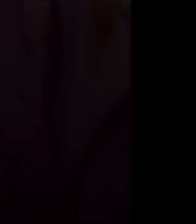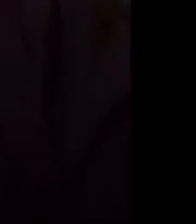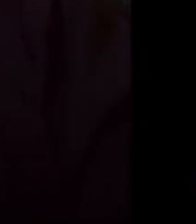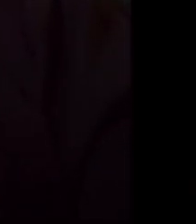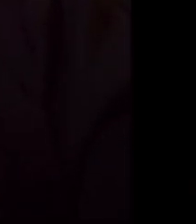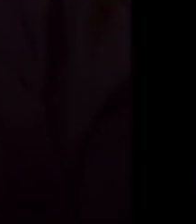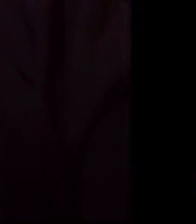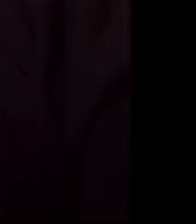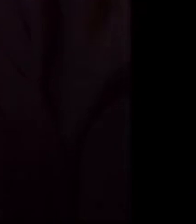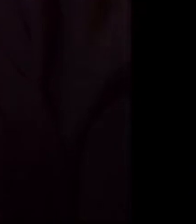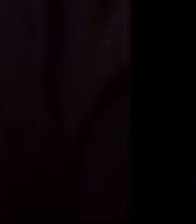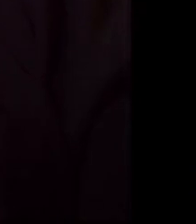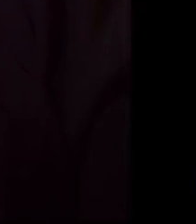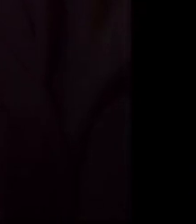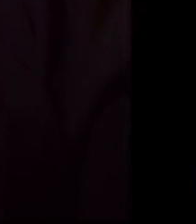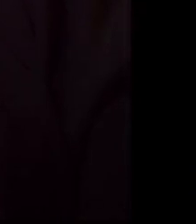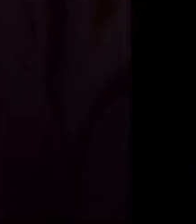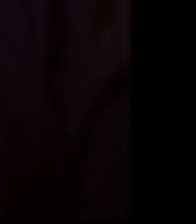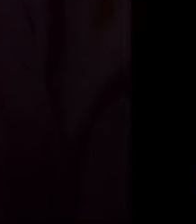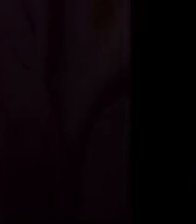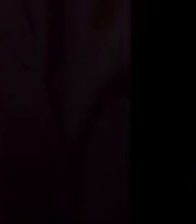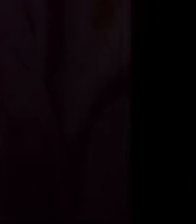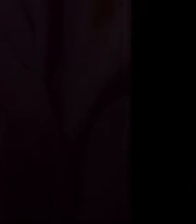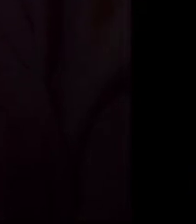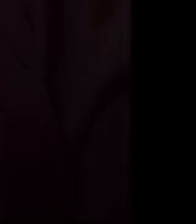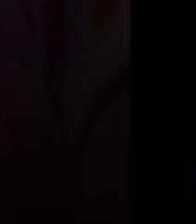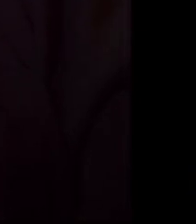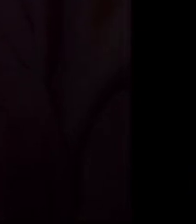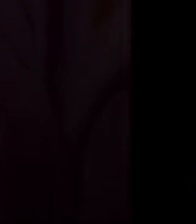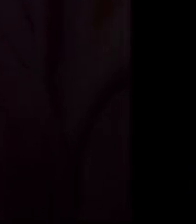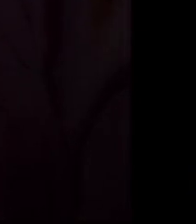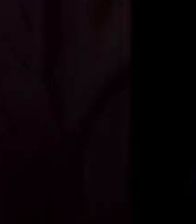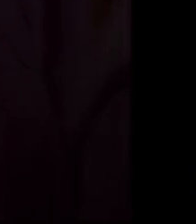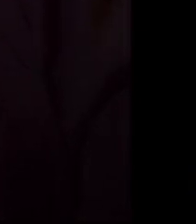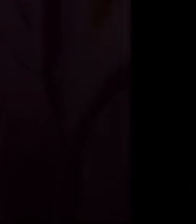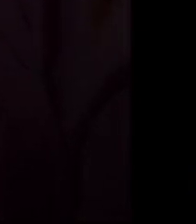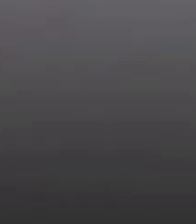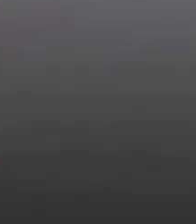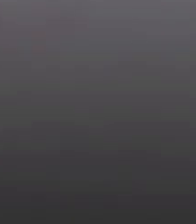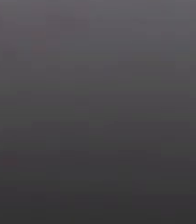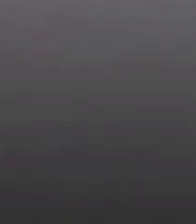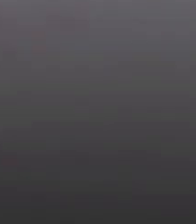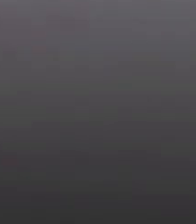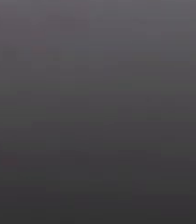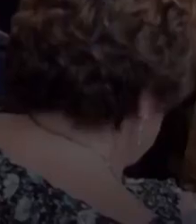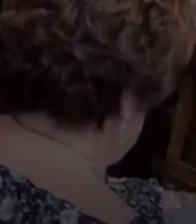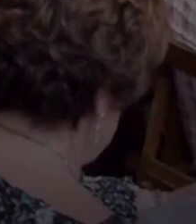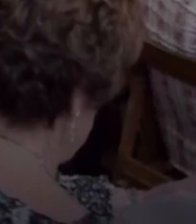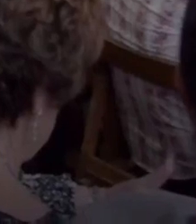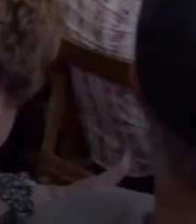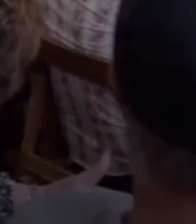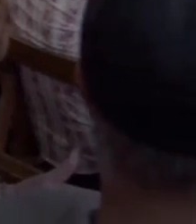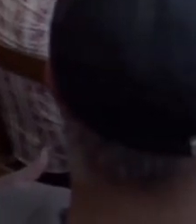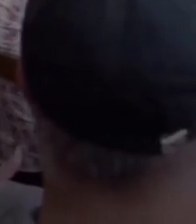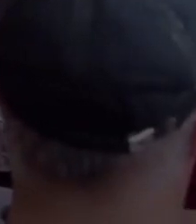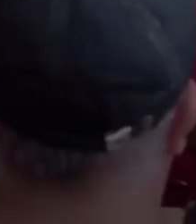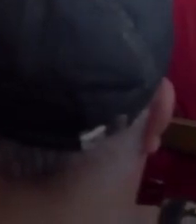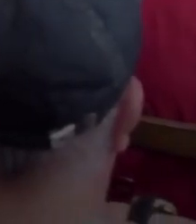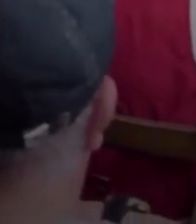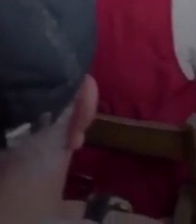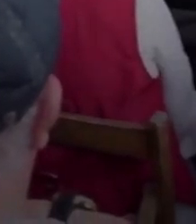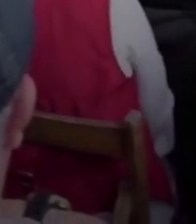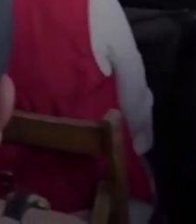política porque soy comunista, pero usted. Yo no soy político de profesión. A mí no me pueden cambiar la camiseta como a Ronaldo. Nos convoca esta hoz y este